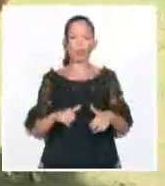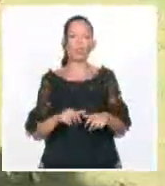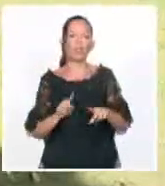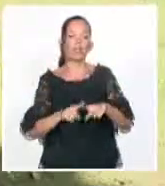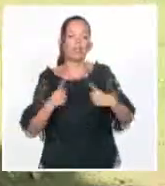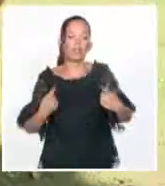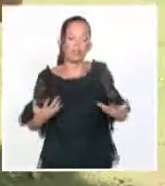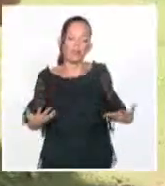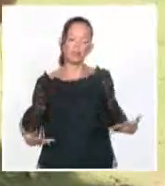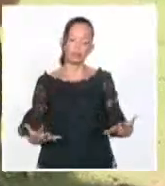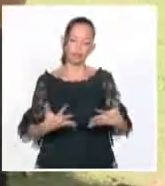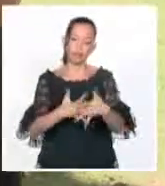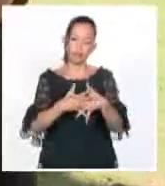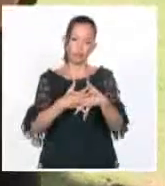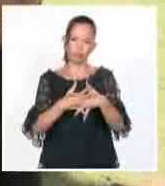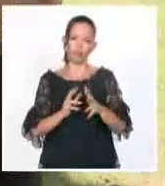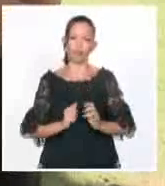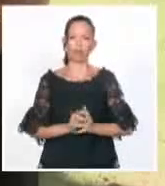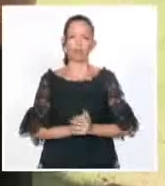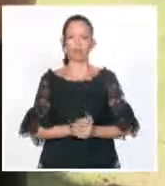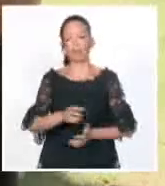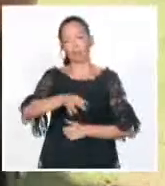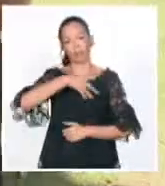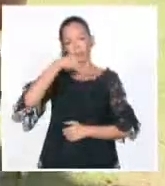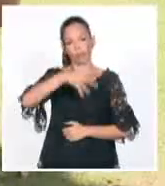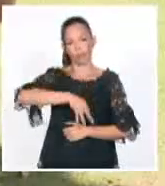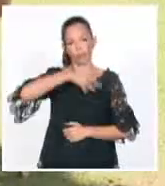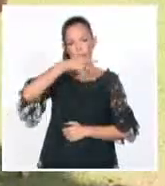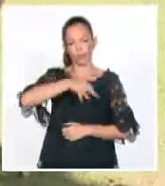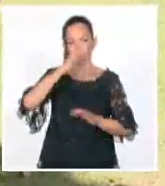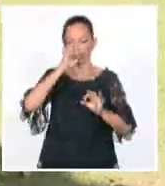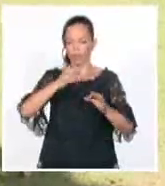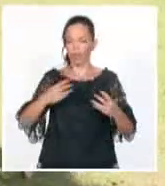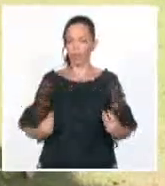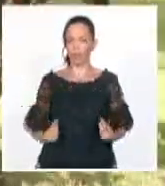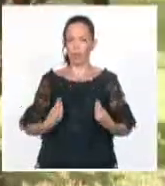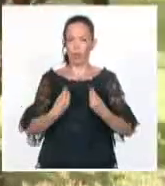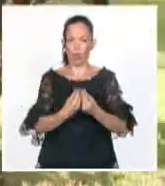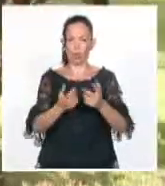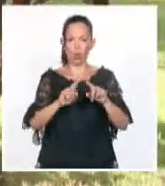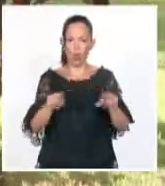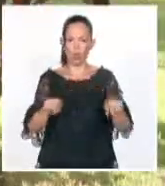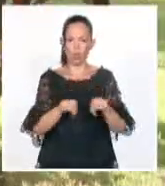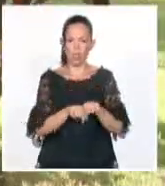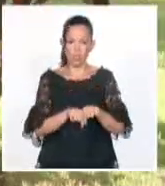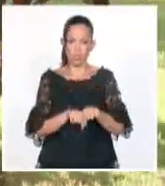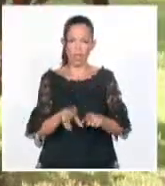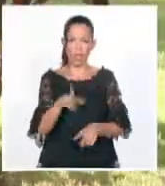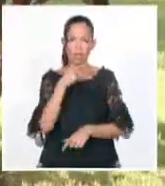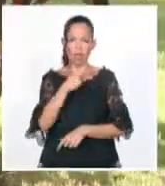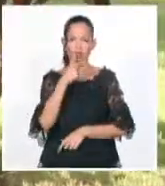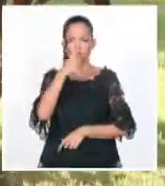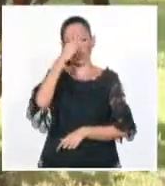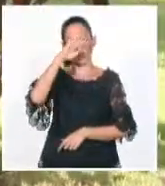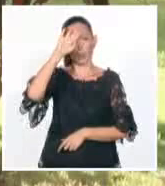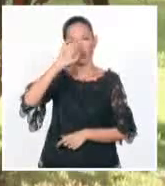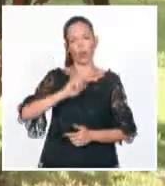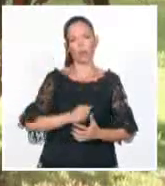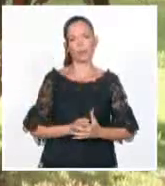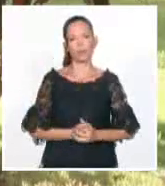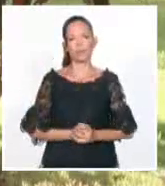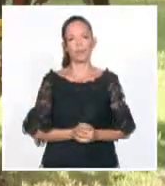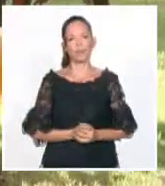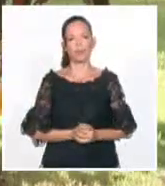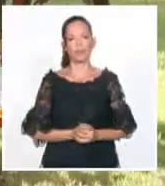organización de esta cita y se refirió al acompañamiento que su oficina ofrece a nuestro país. Ahora, en Cuba hemos tenido